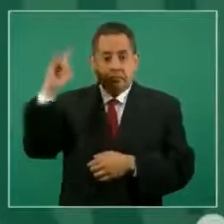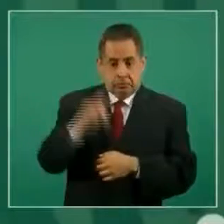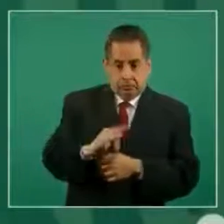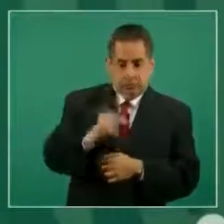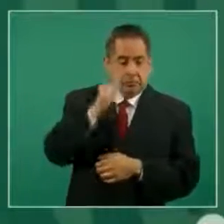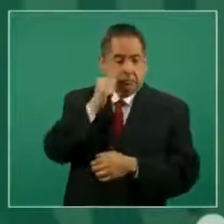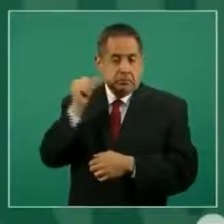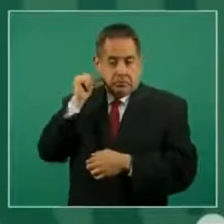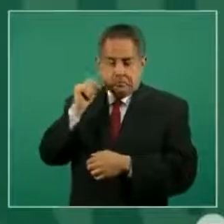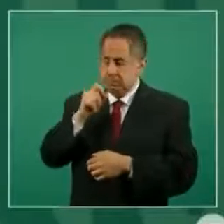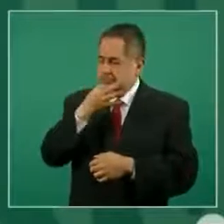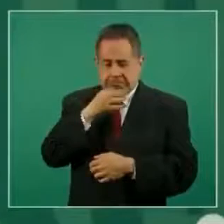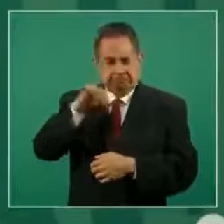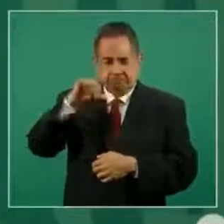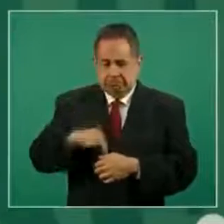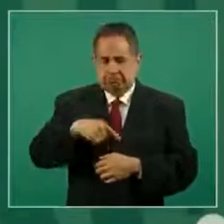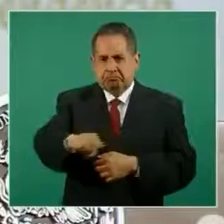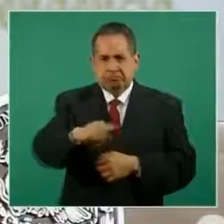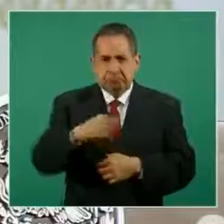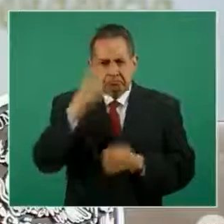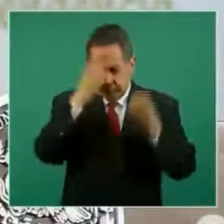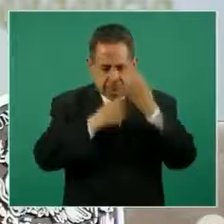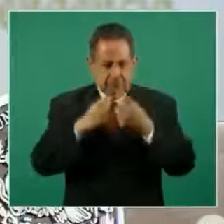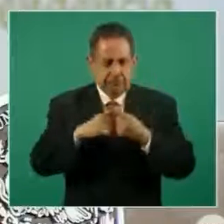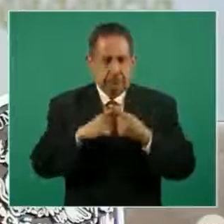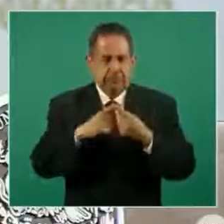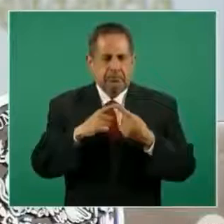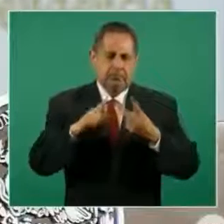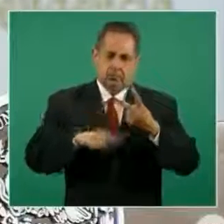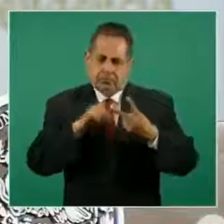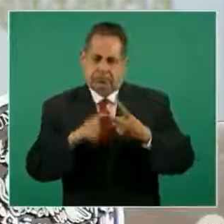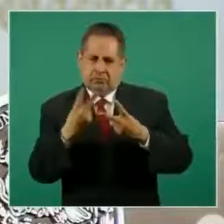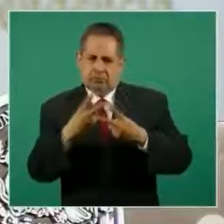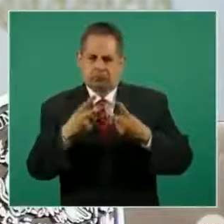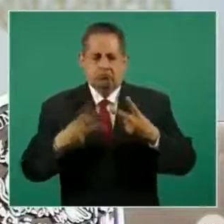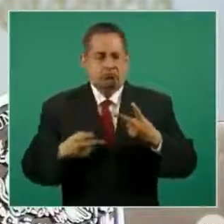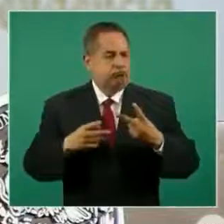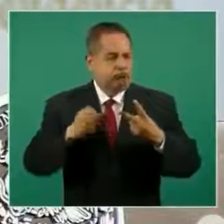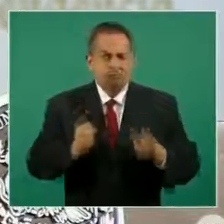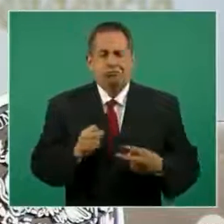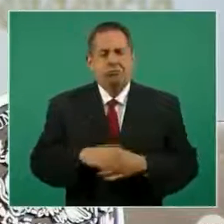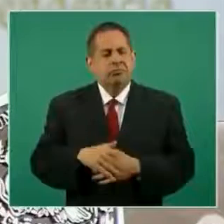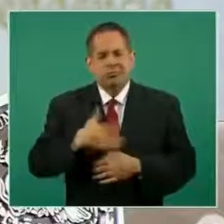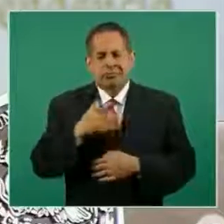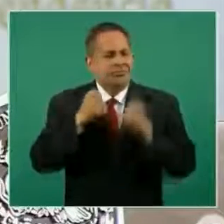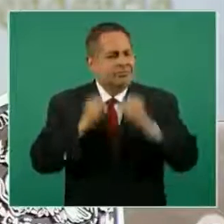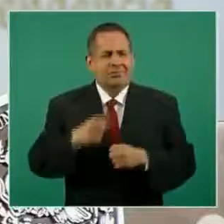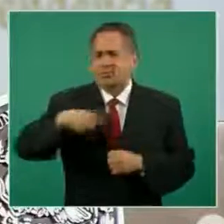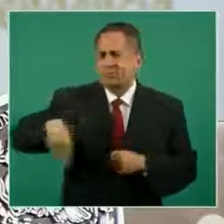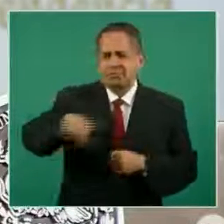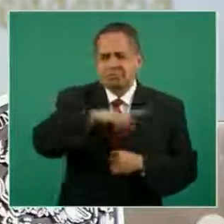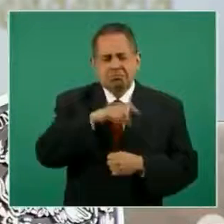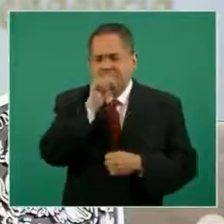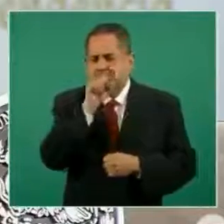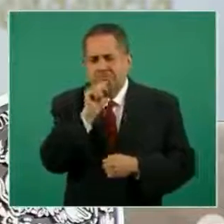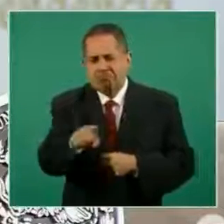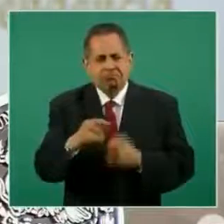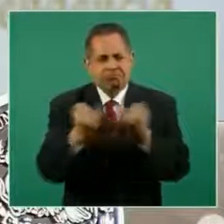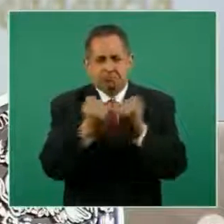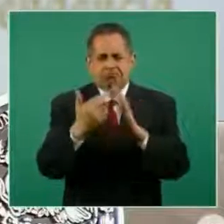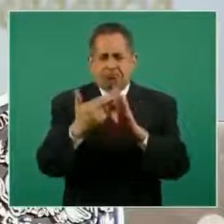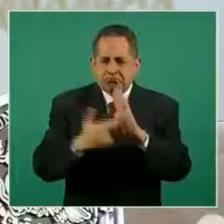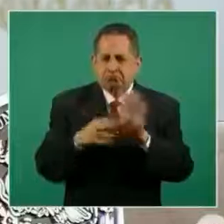me sometí a una prueba rápida y a la otra y seguramente todos los que están ahí vamos a seguir estrictamente las